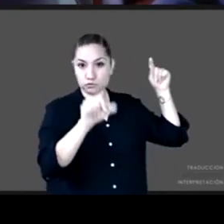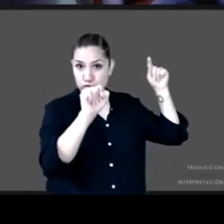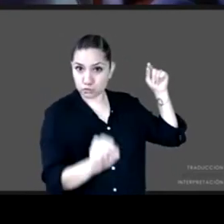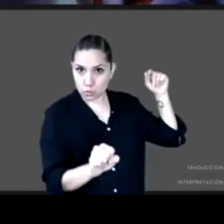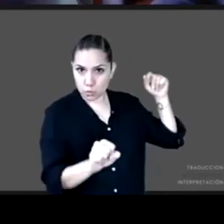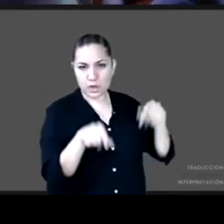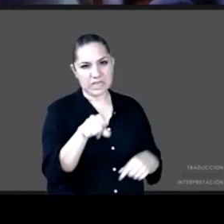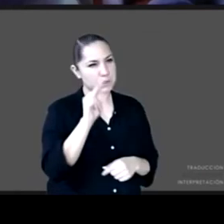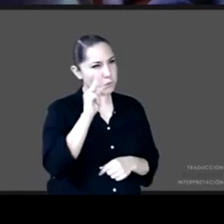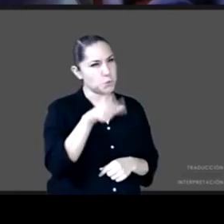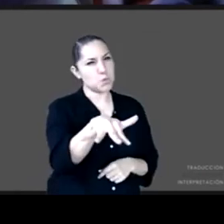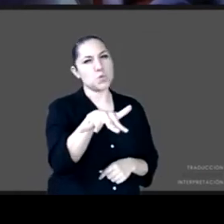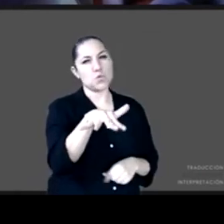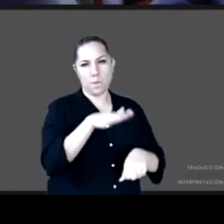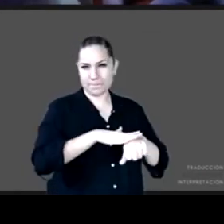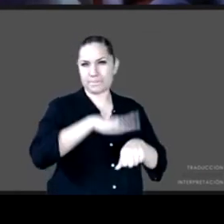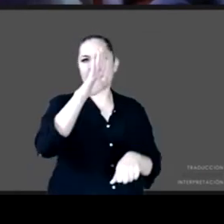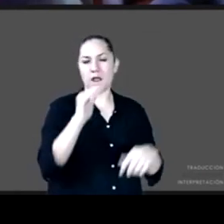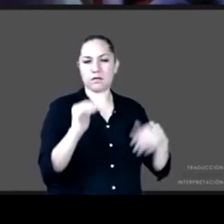¿Qué hacer?